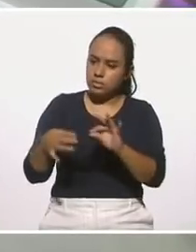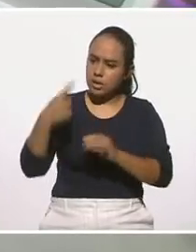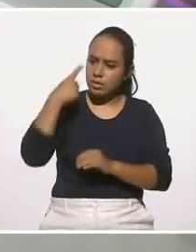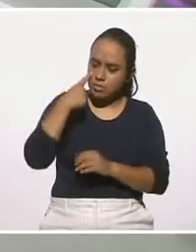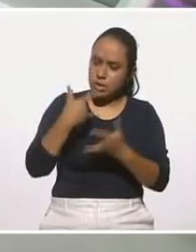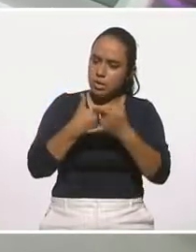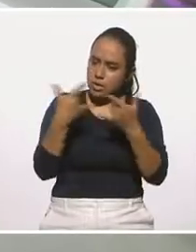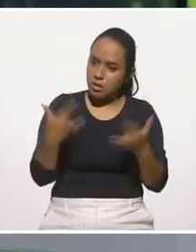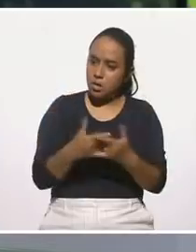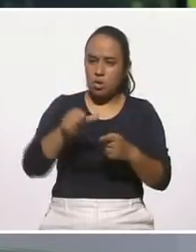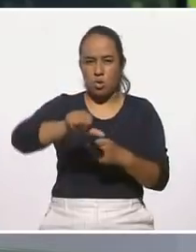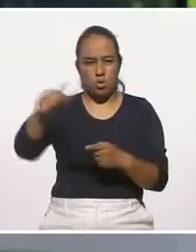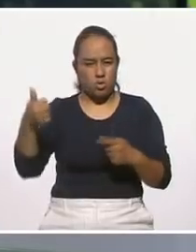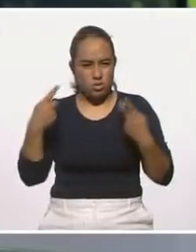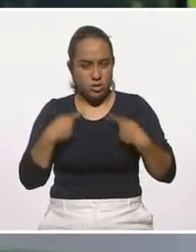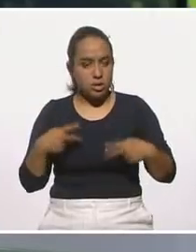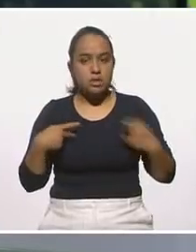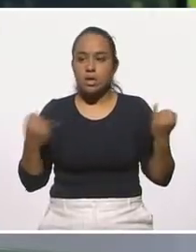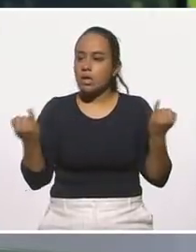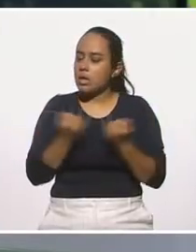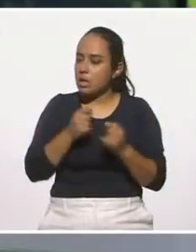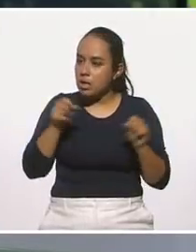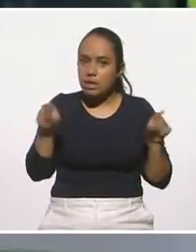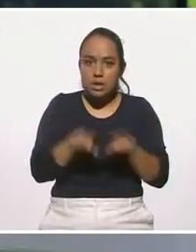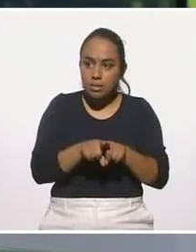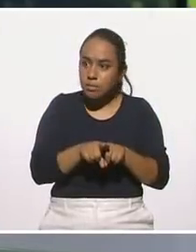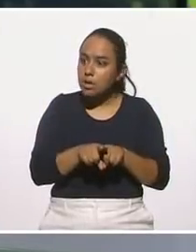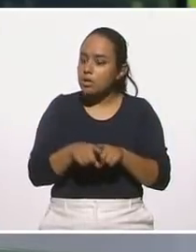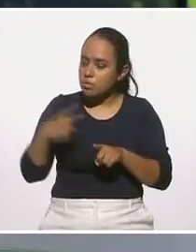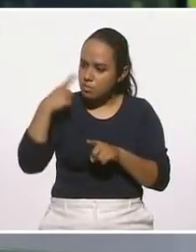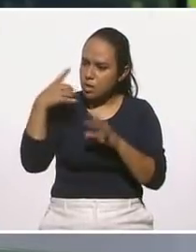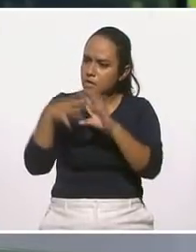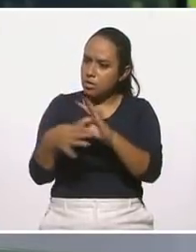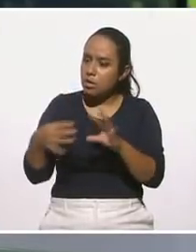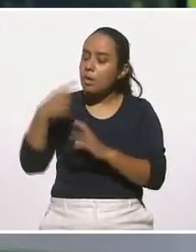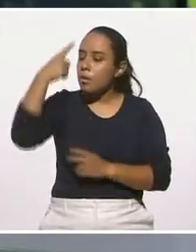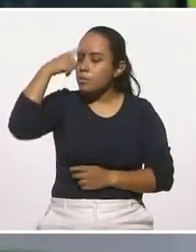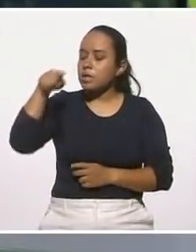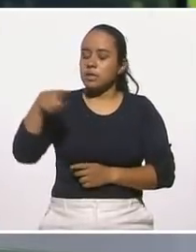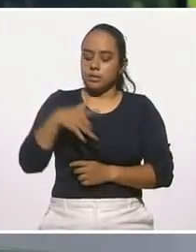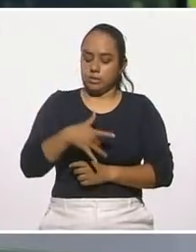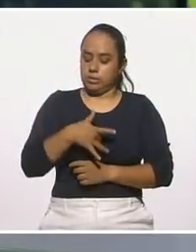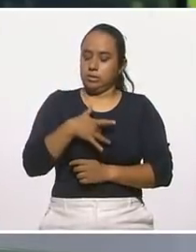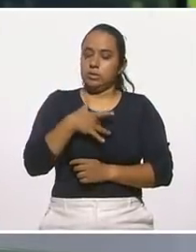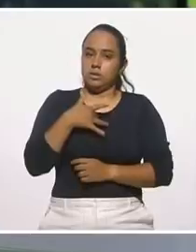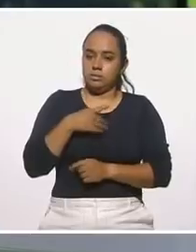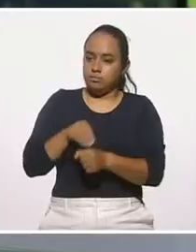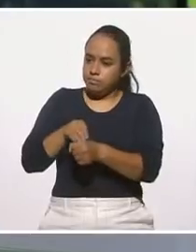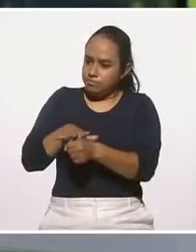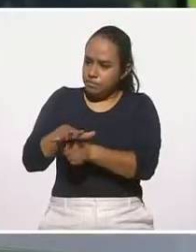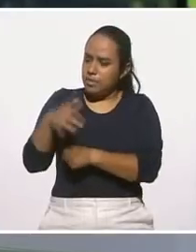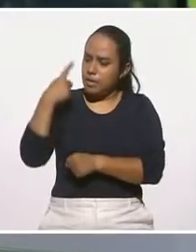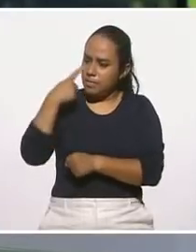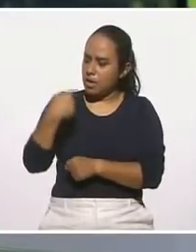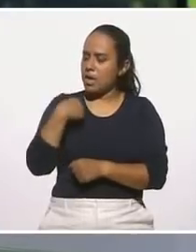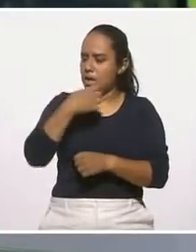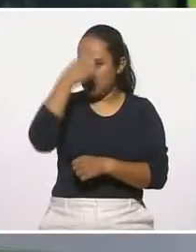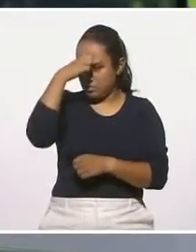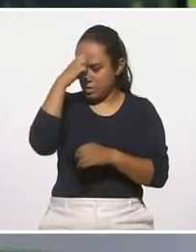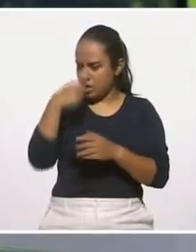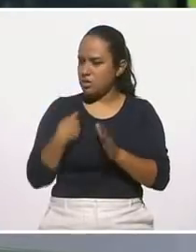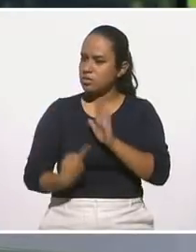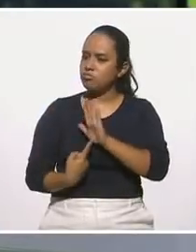experiencia con otros que están en situaciones similares, para sensibilizar, para transmitir su experiencia, y entonces